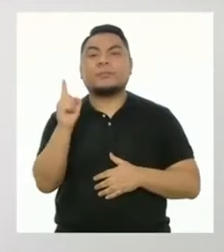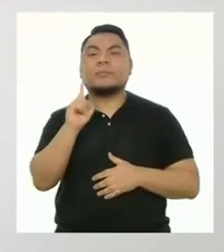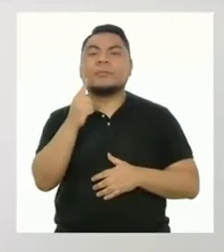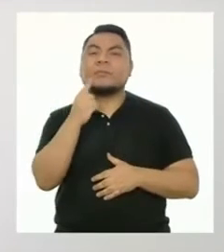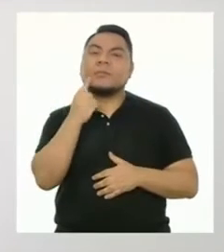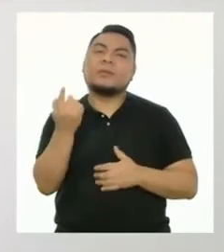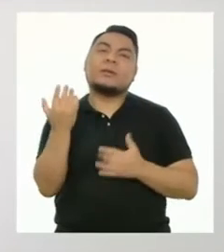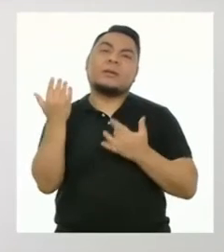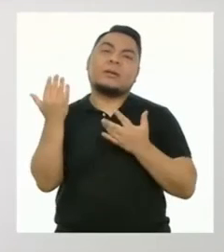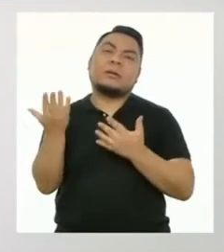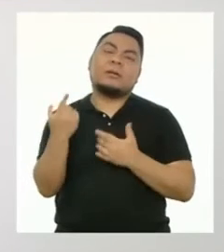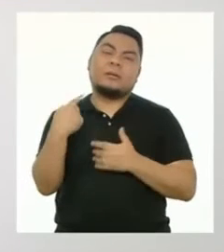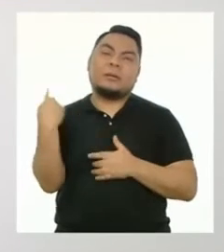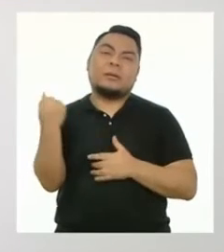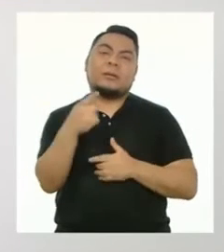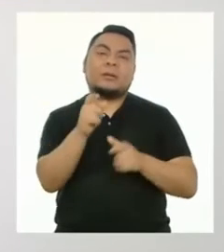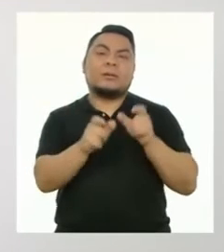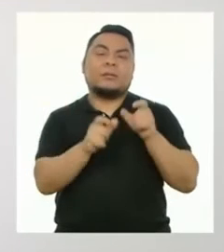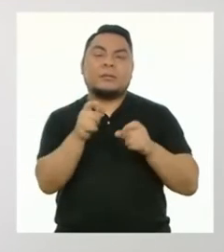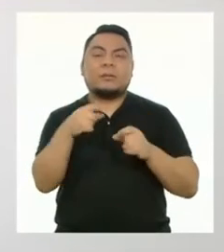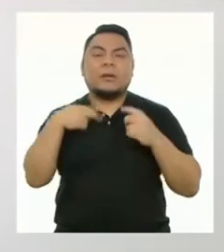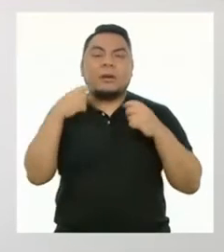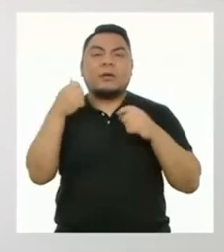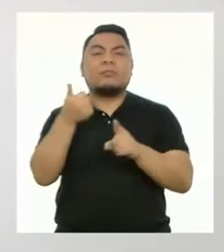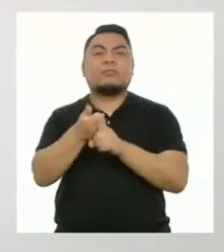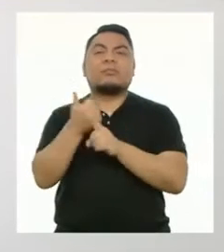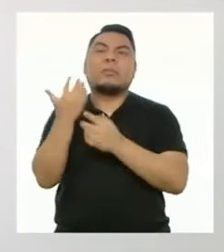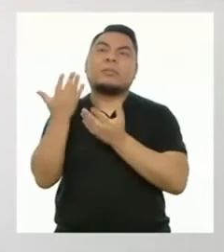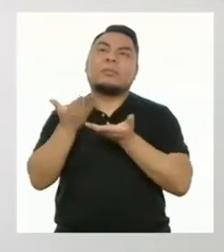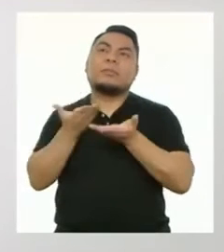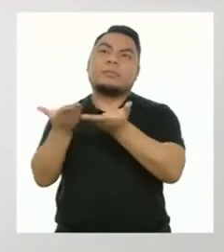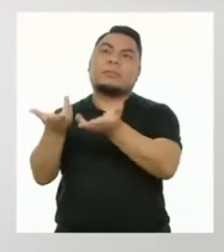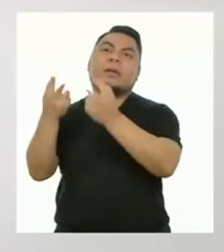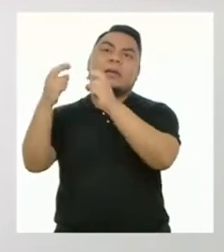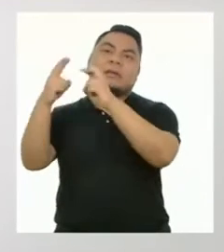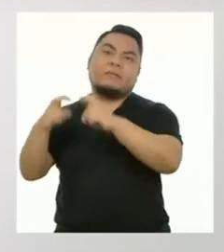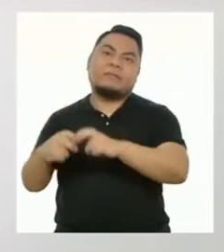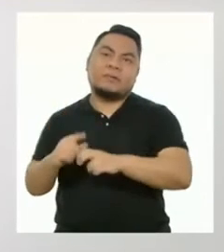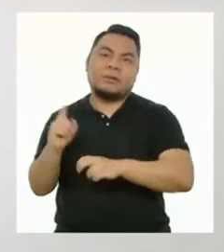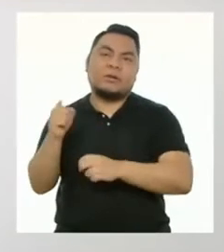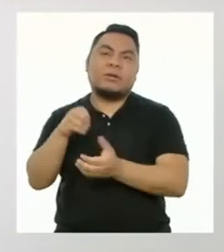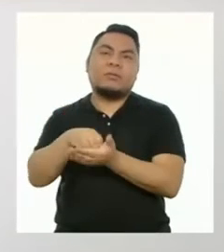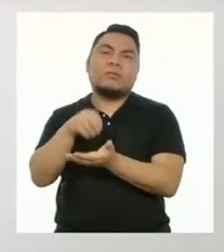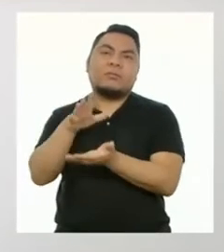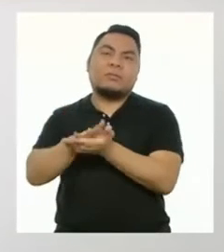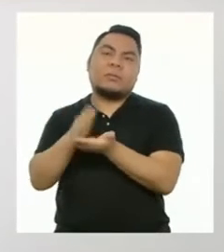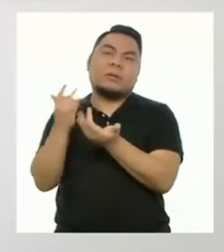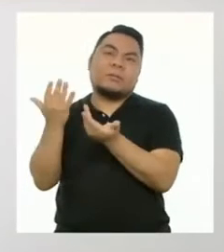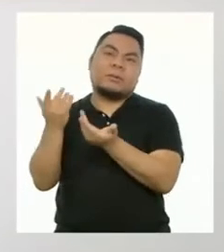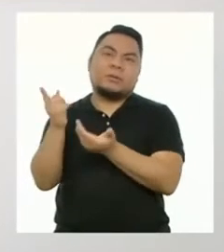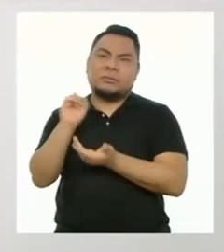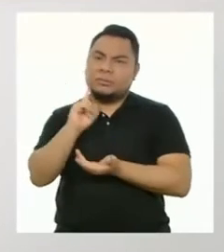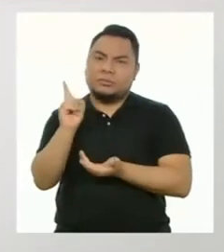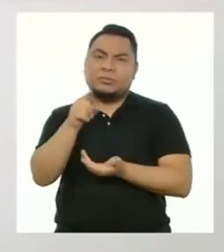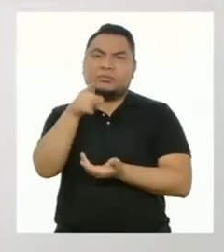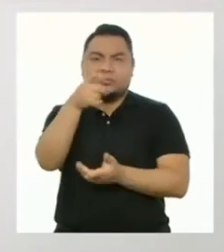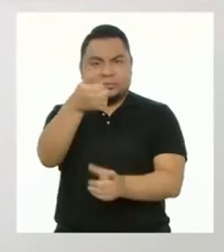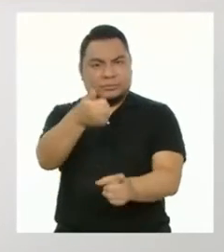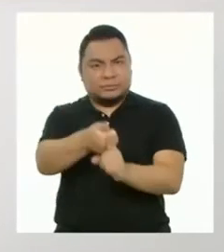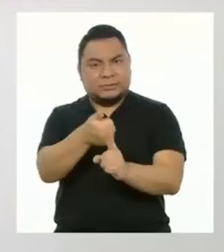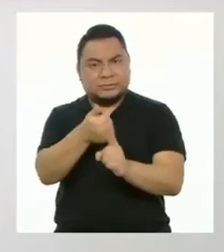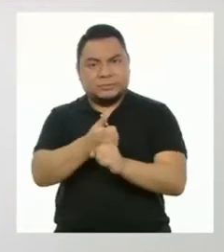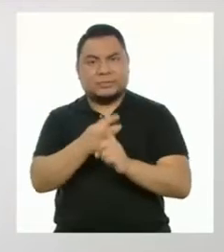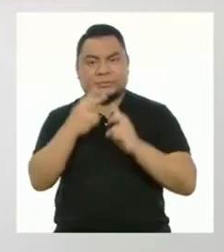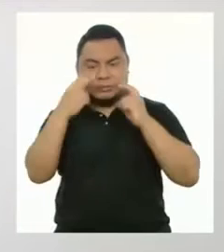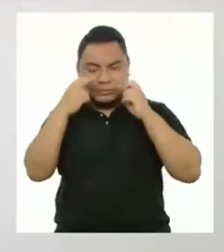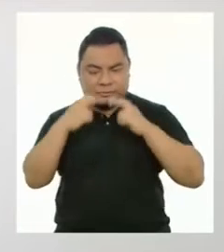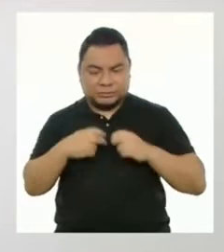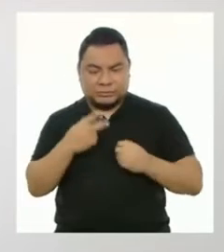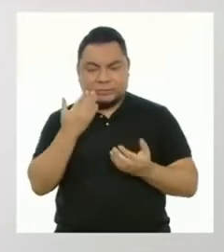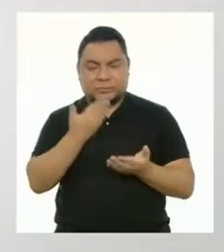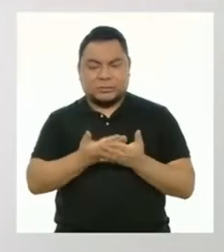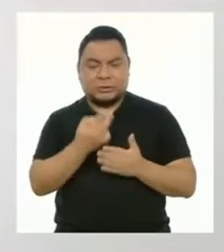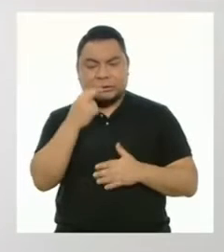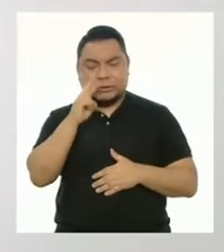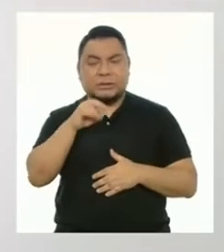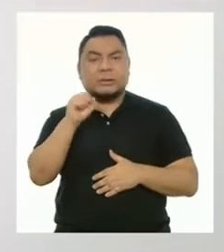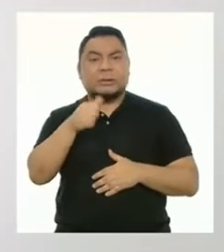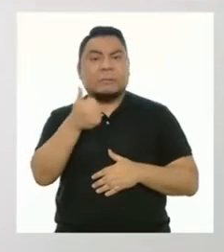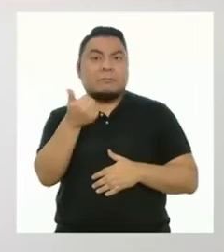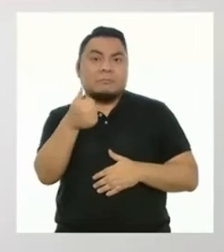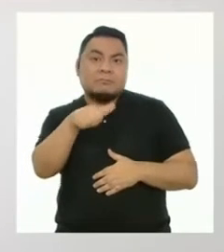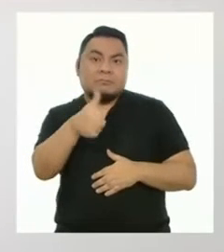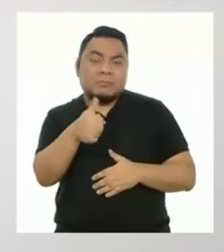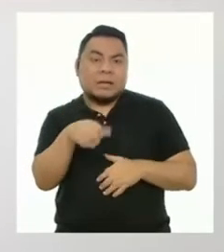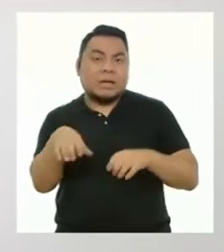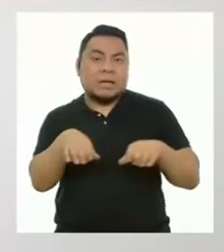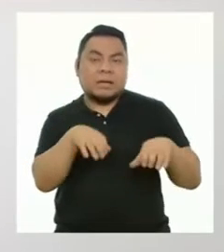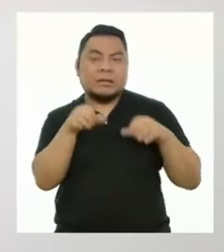se trata de esperar que otra persona revise sus avances, ni de obtener un puntaje, sino de que puedan verificar qué tan bien lo